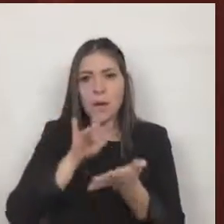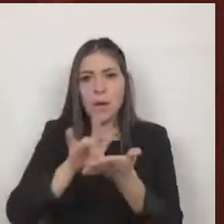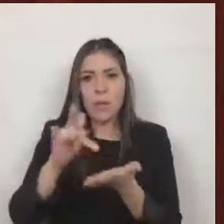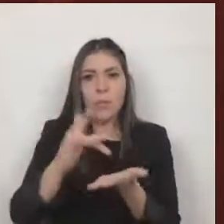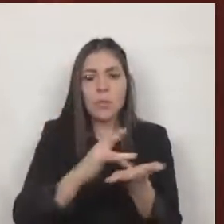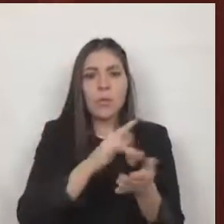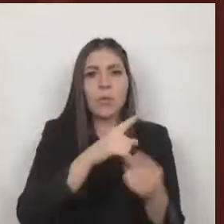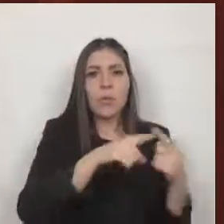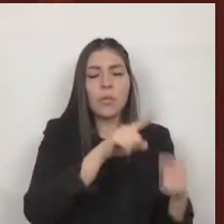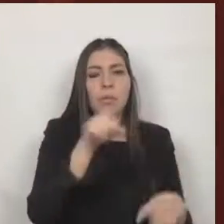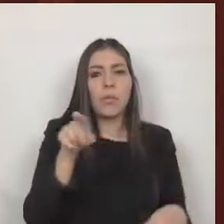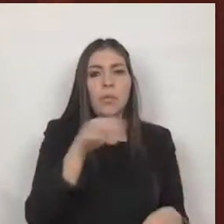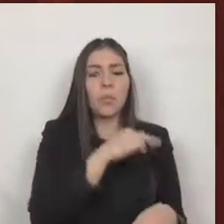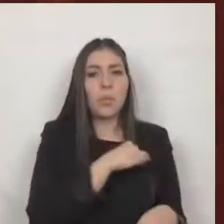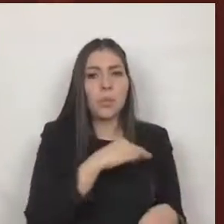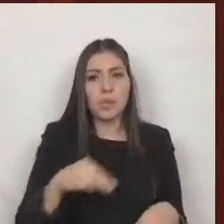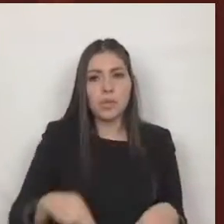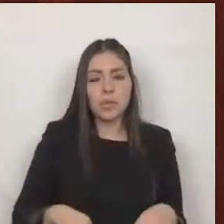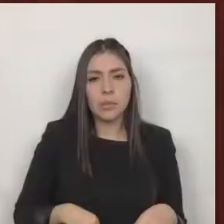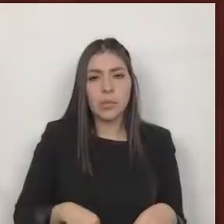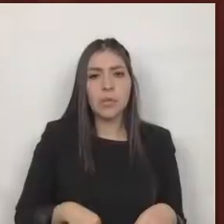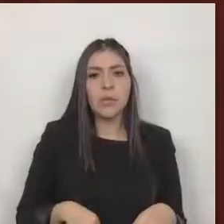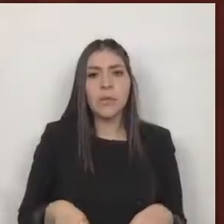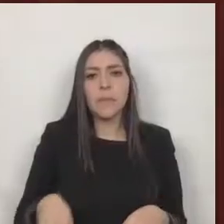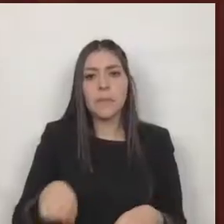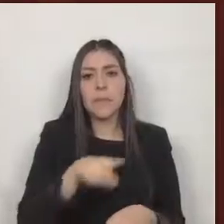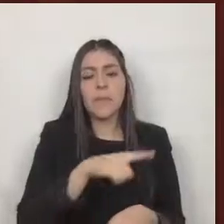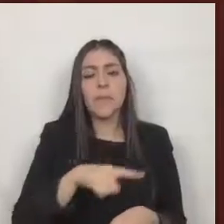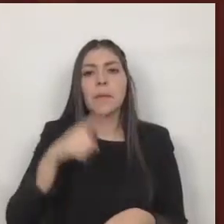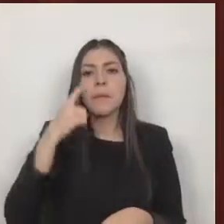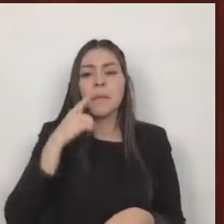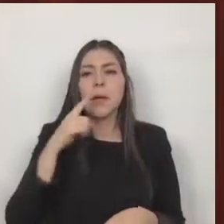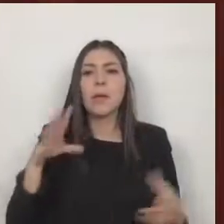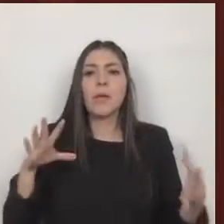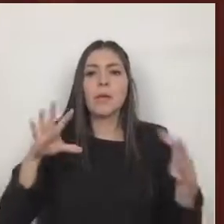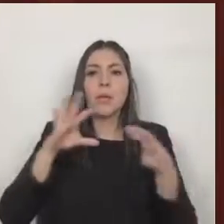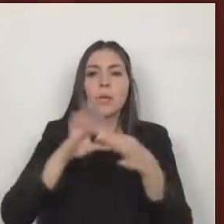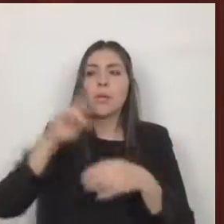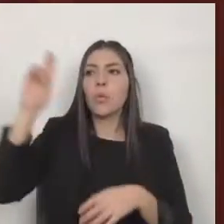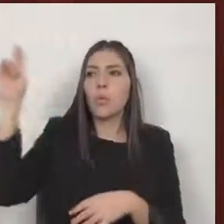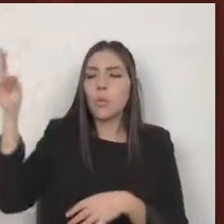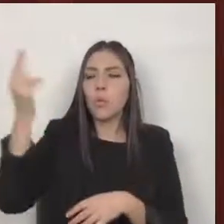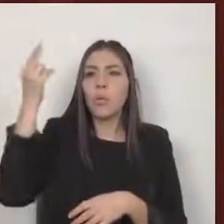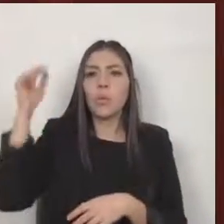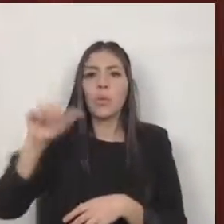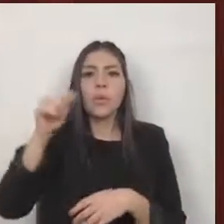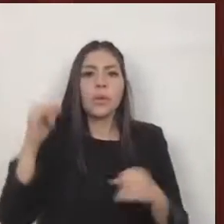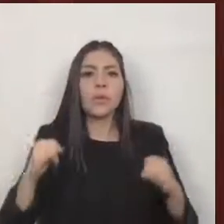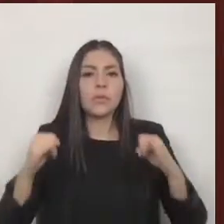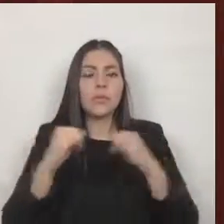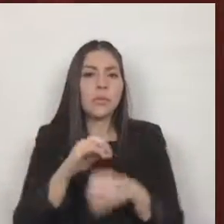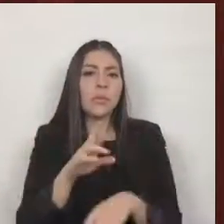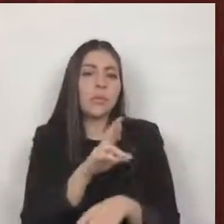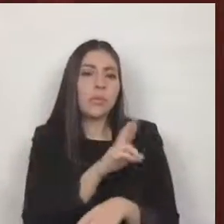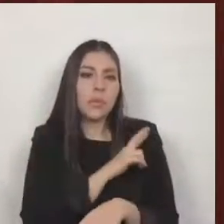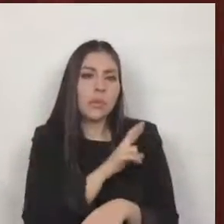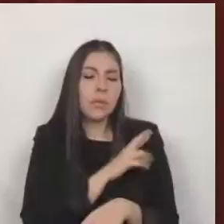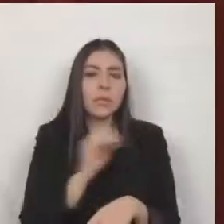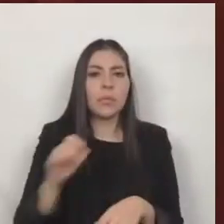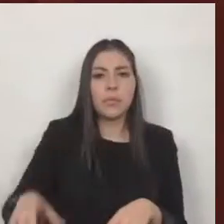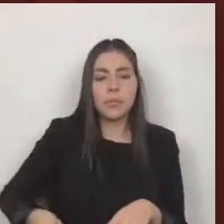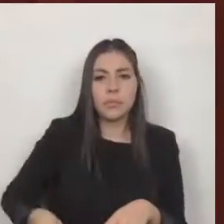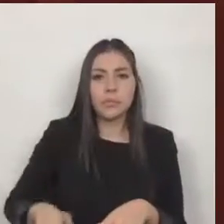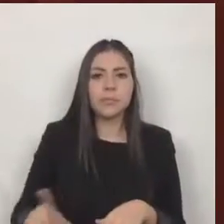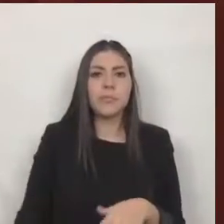municipios y que estos sean con las universidades e instituciones públicas o privadas seis que el